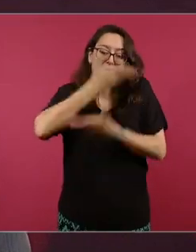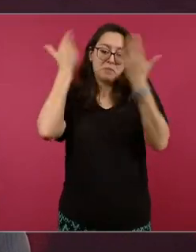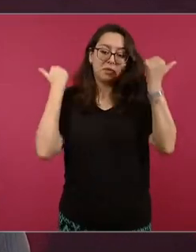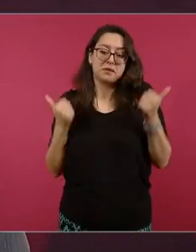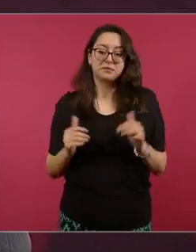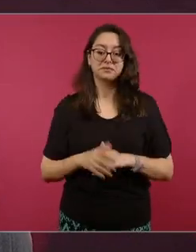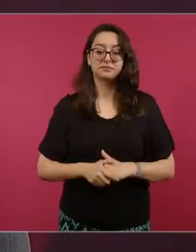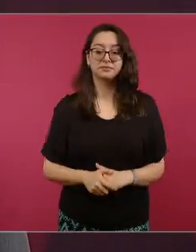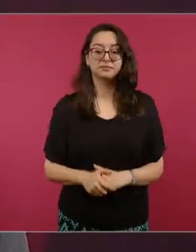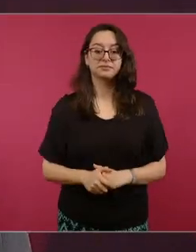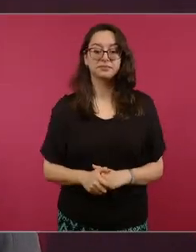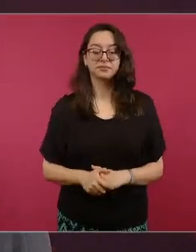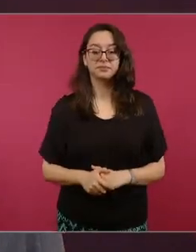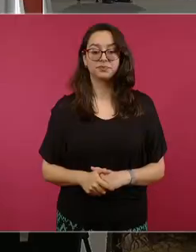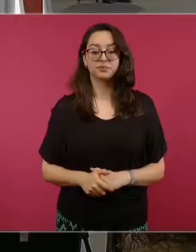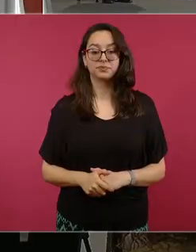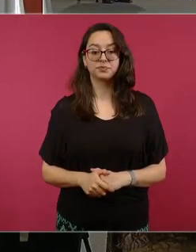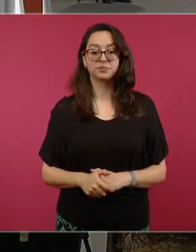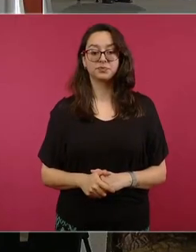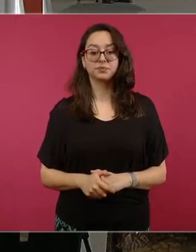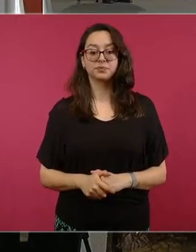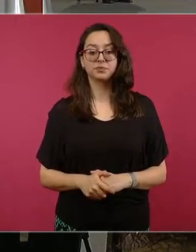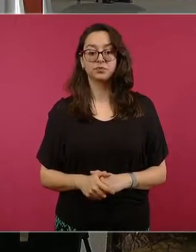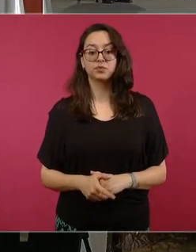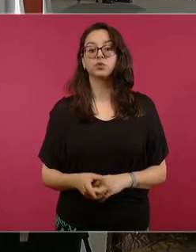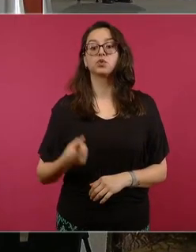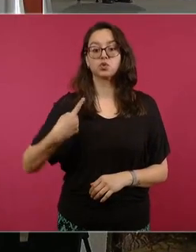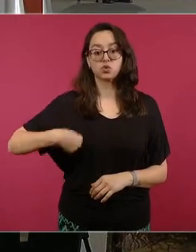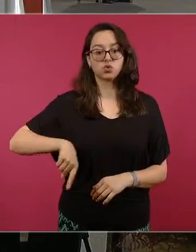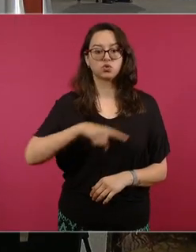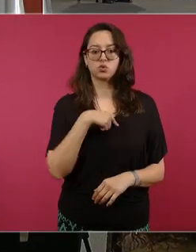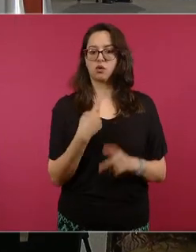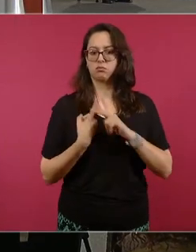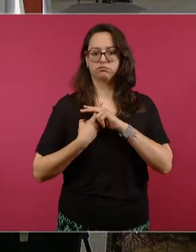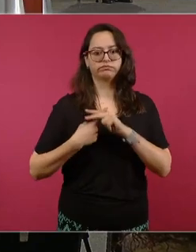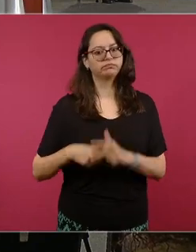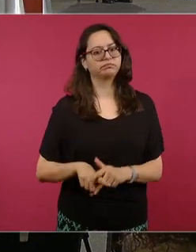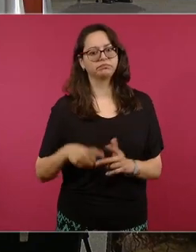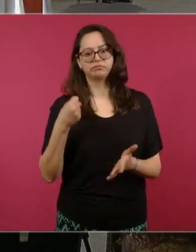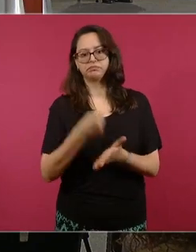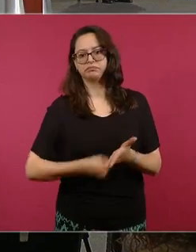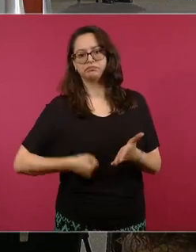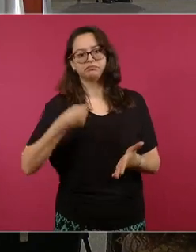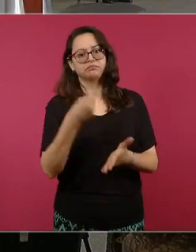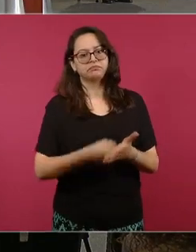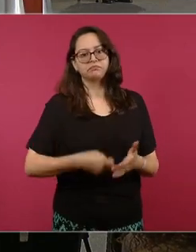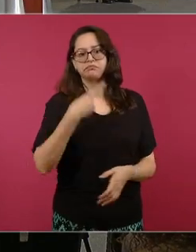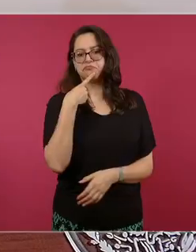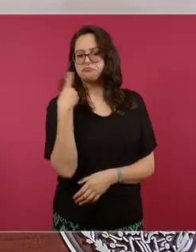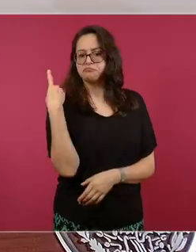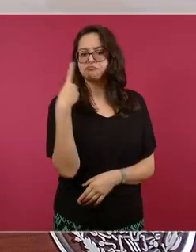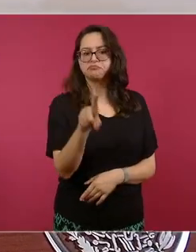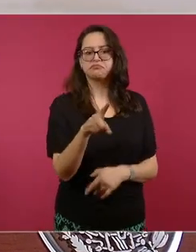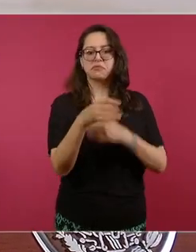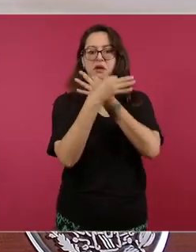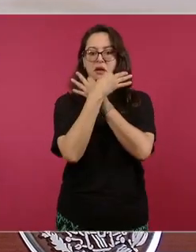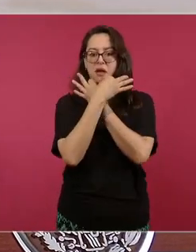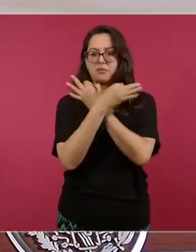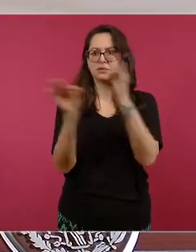nosotros fuimos los primeros en darlo a conocer